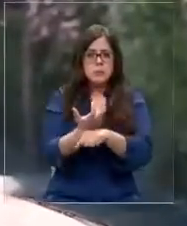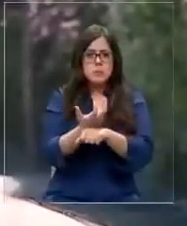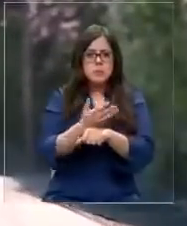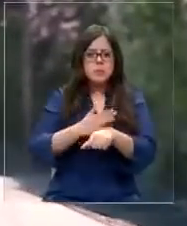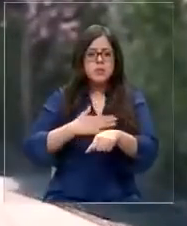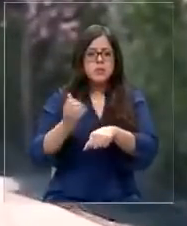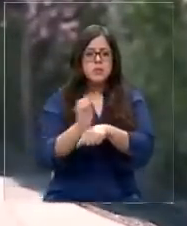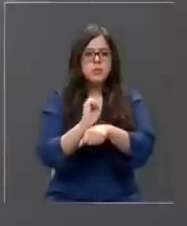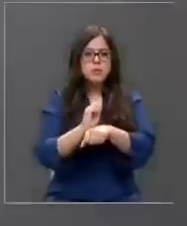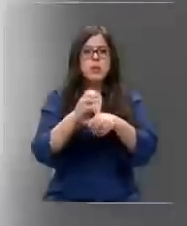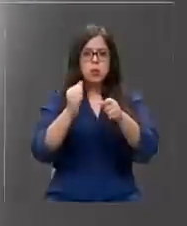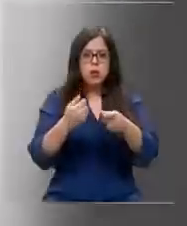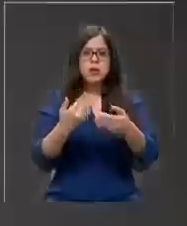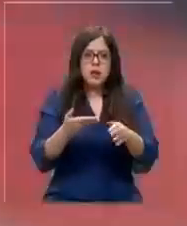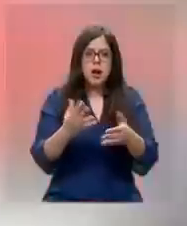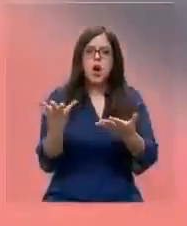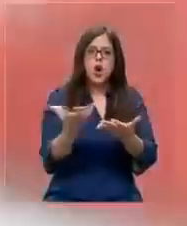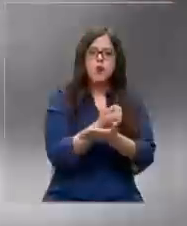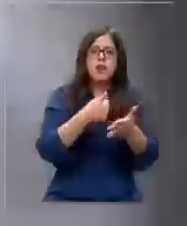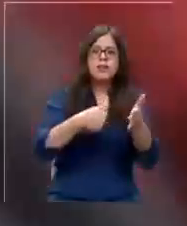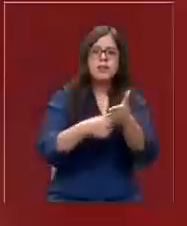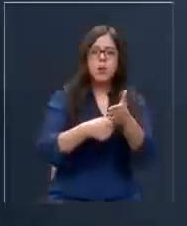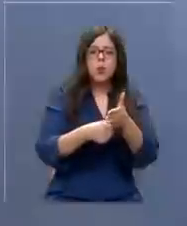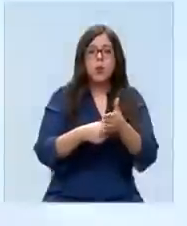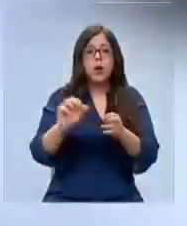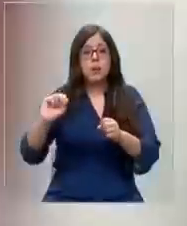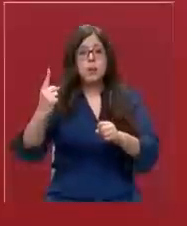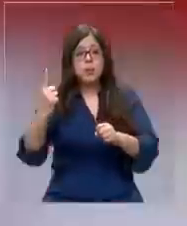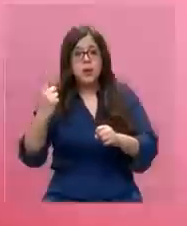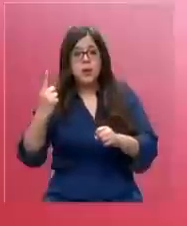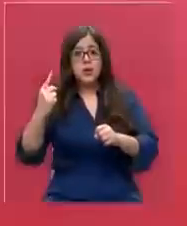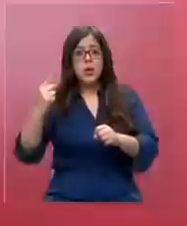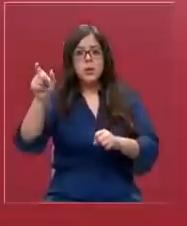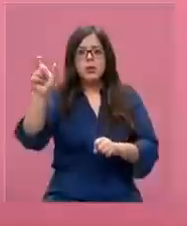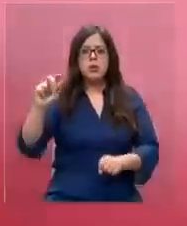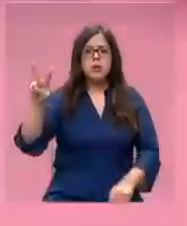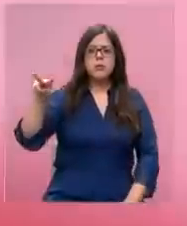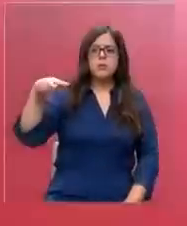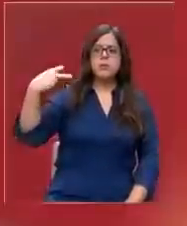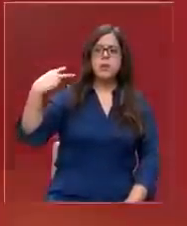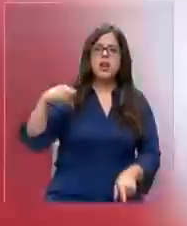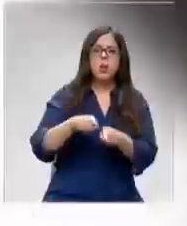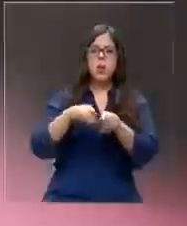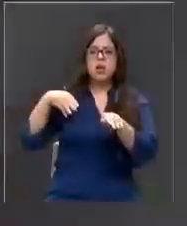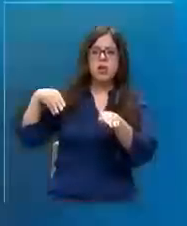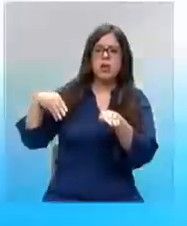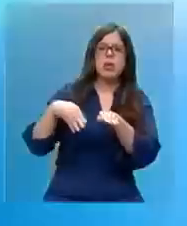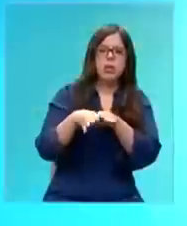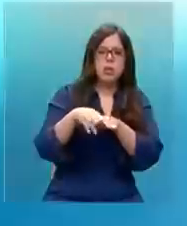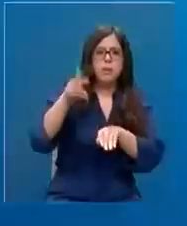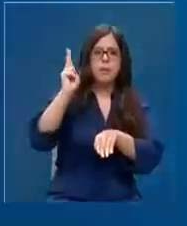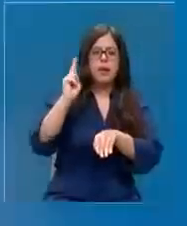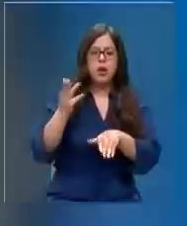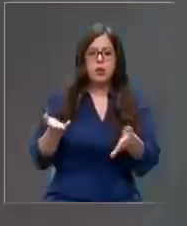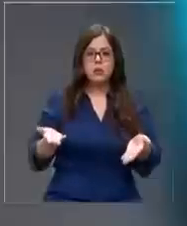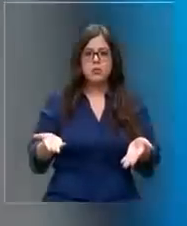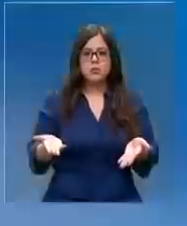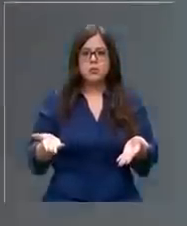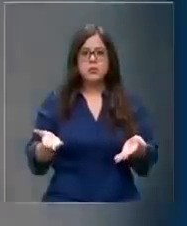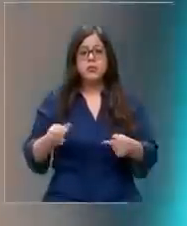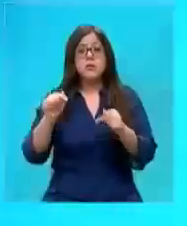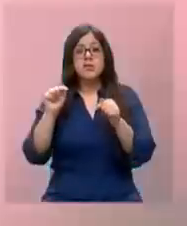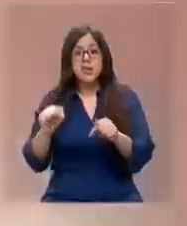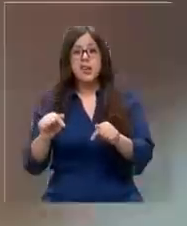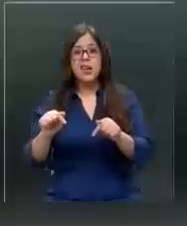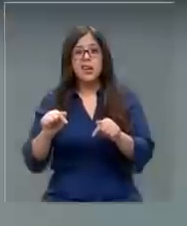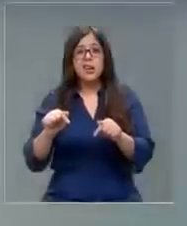efectivo el seguro. El tipo lo primero, la actitud que me mira y me vuelve a echar la micro encima. O sea, ahí